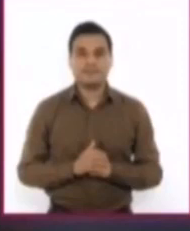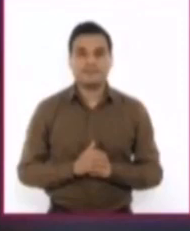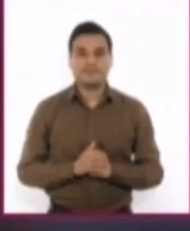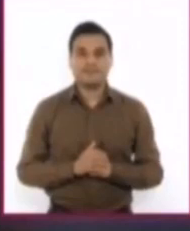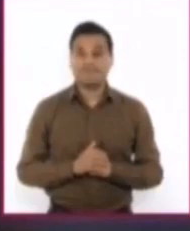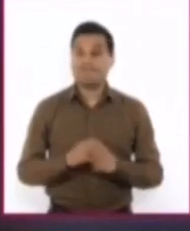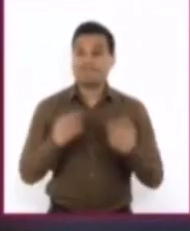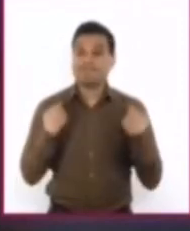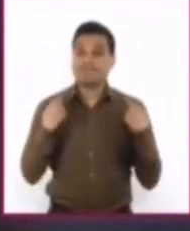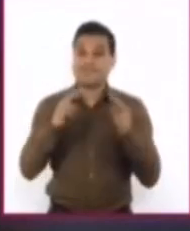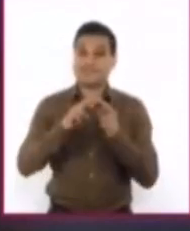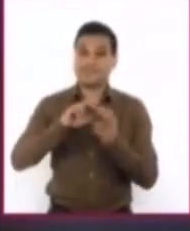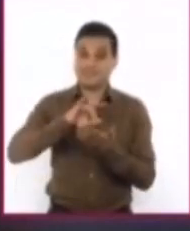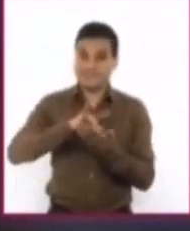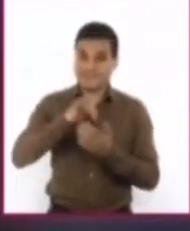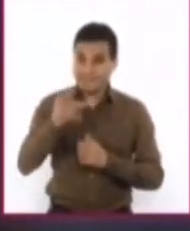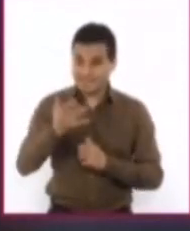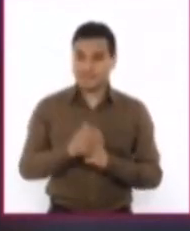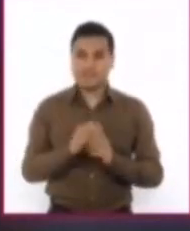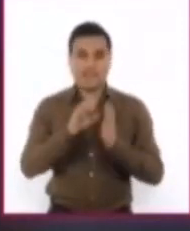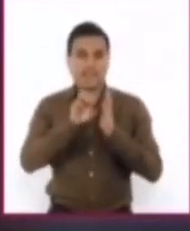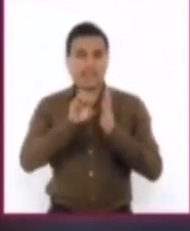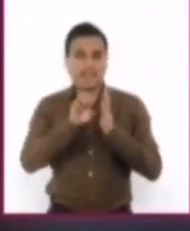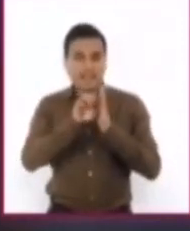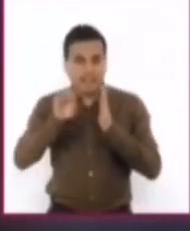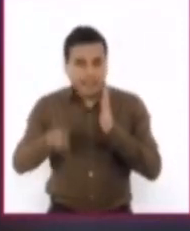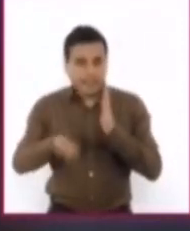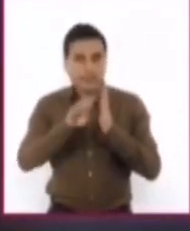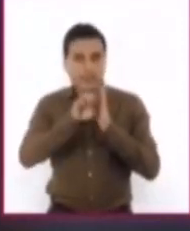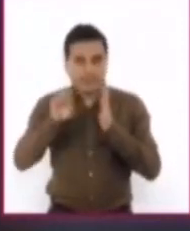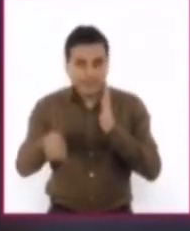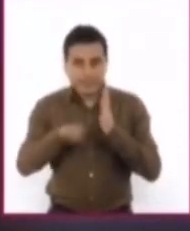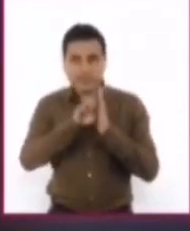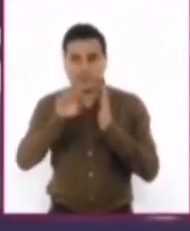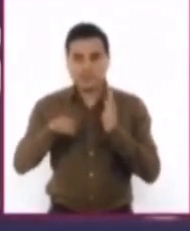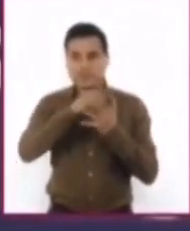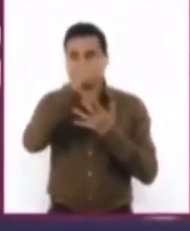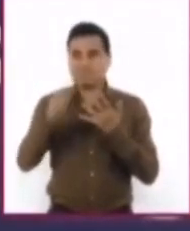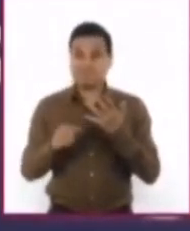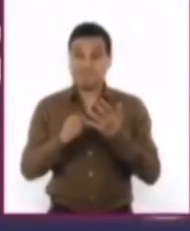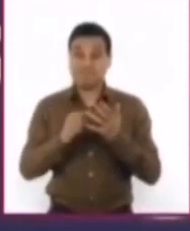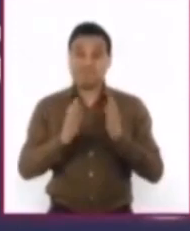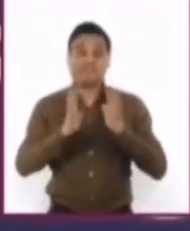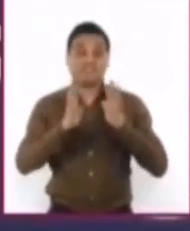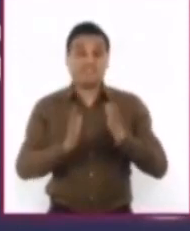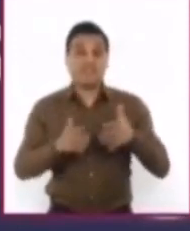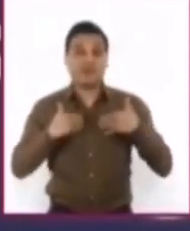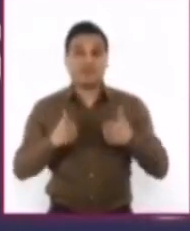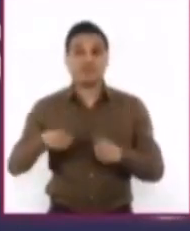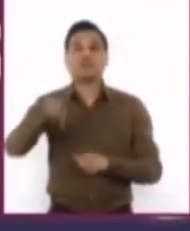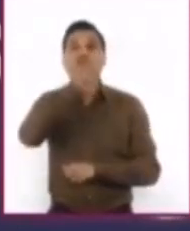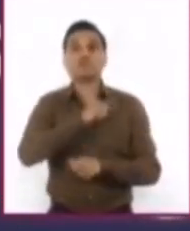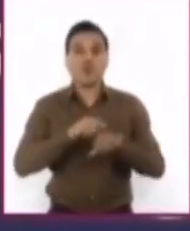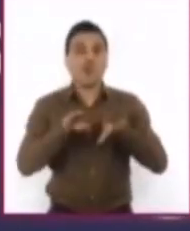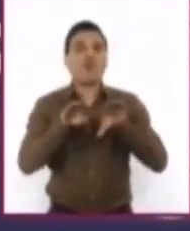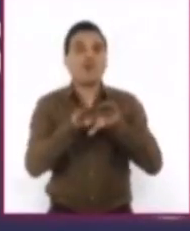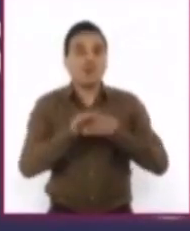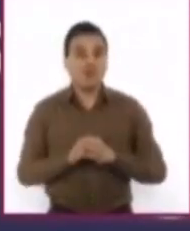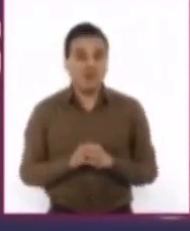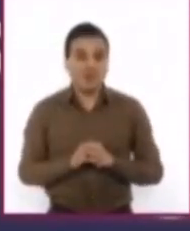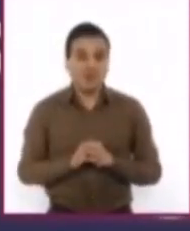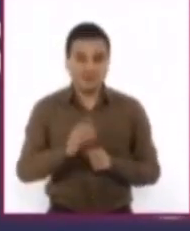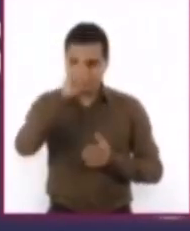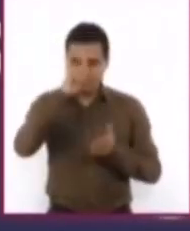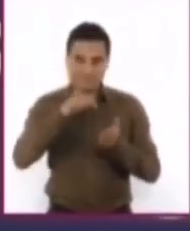Gracias, maestra. Con estos ejemplos me ha quedado un poquito más claro el tema que tuvimos hoy. ¿Y en casa cómo les fue? Estoy segura que